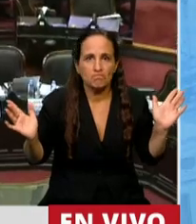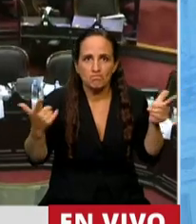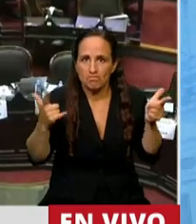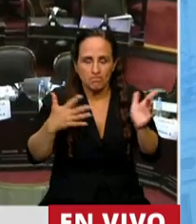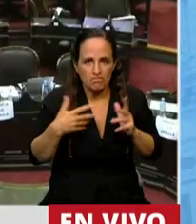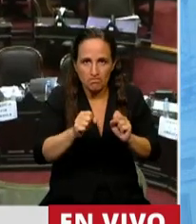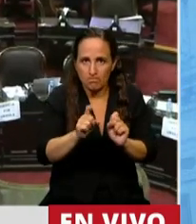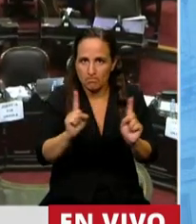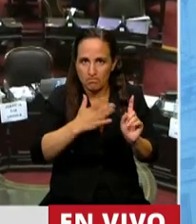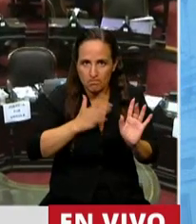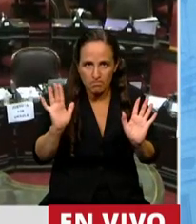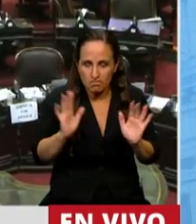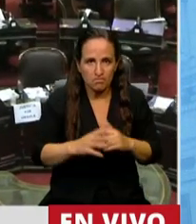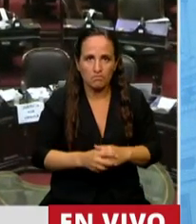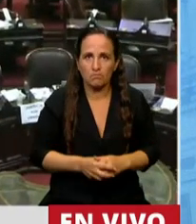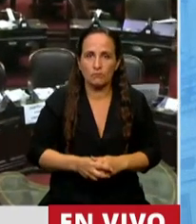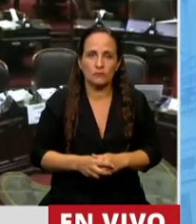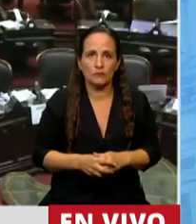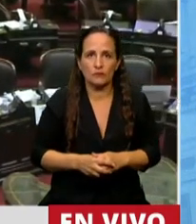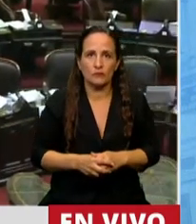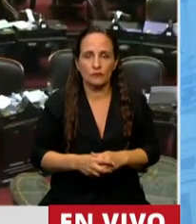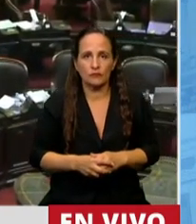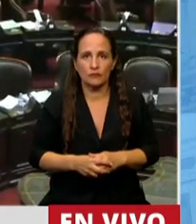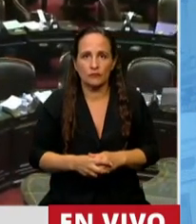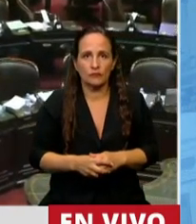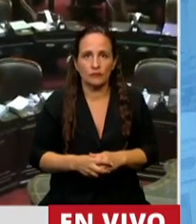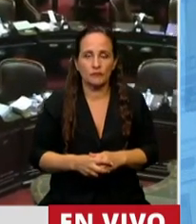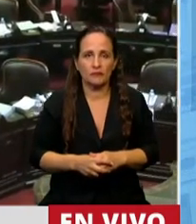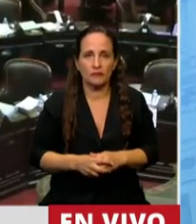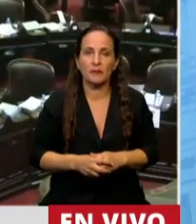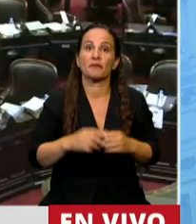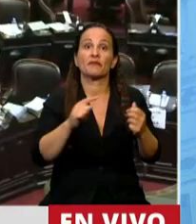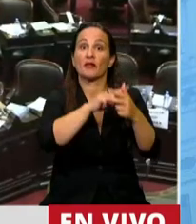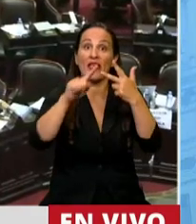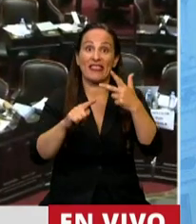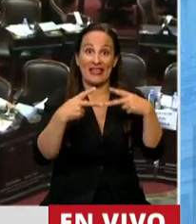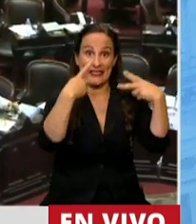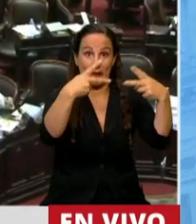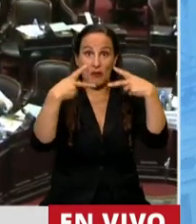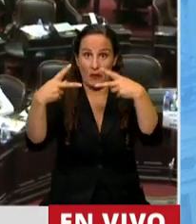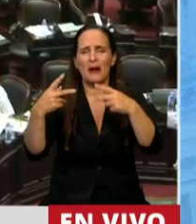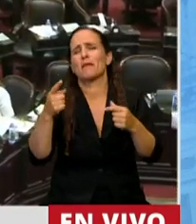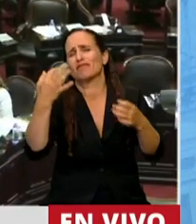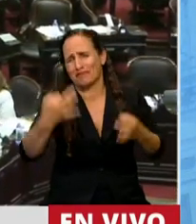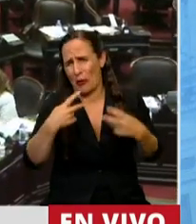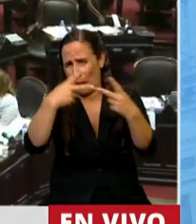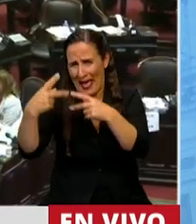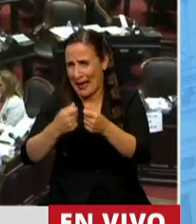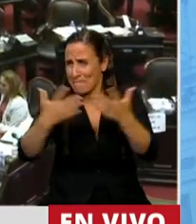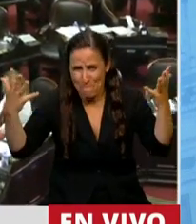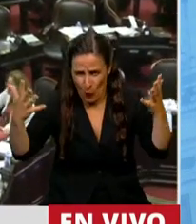son tres viajes que quiero, son muchos más, pero los